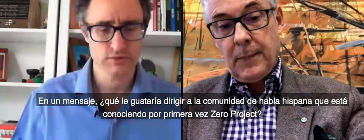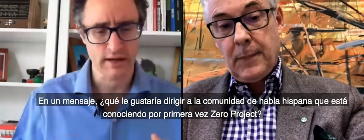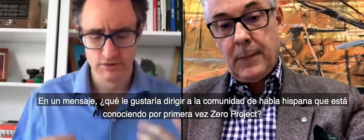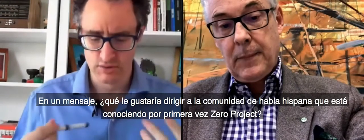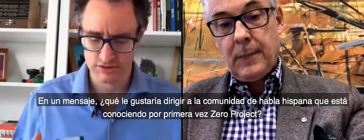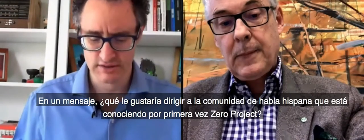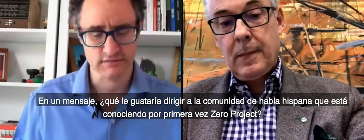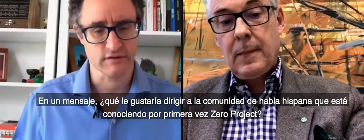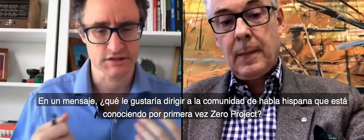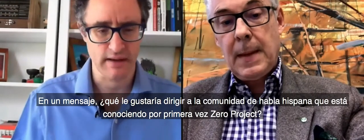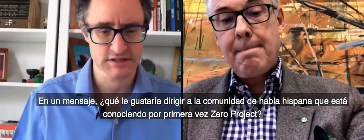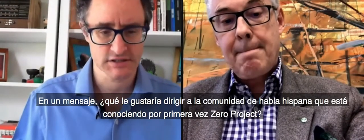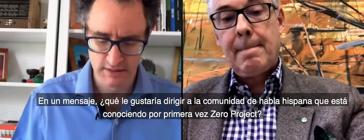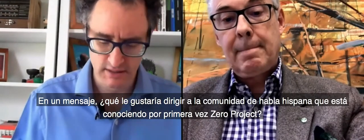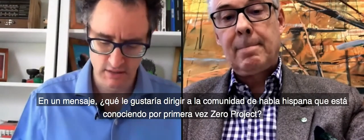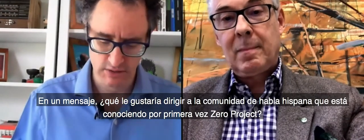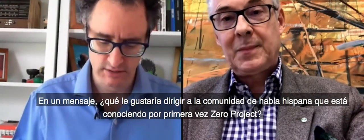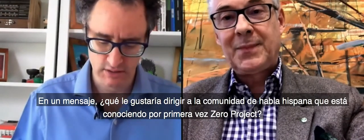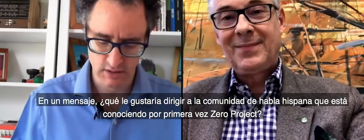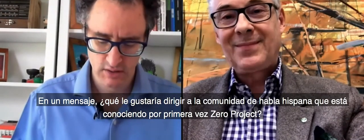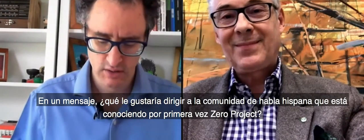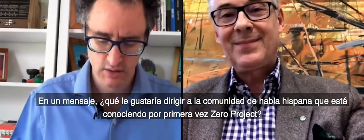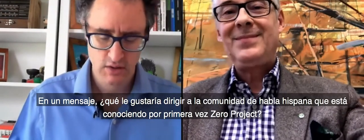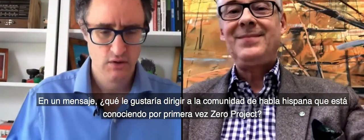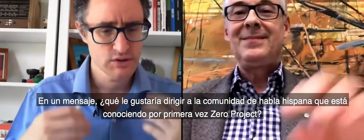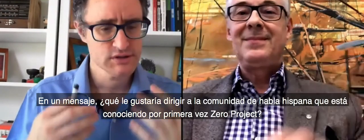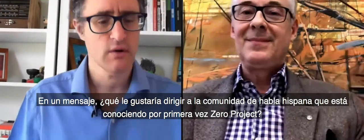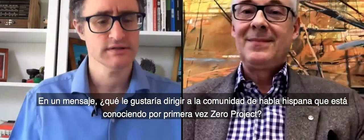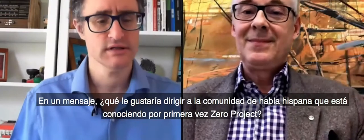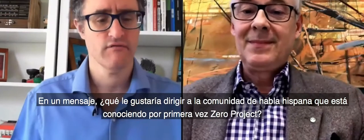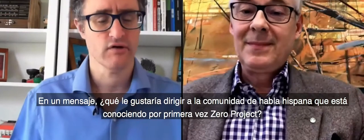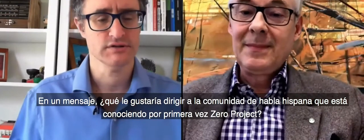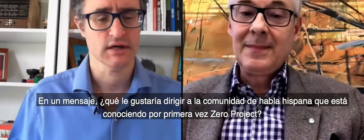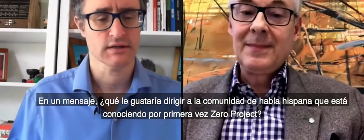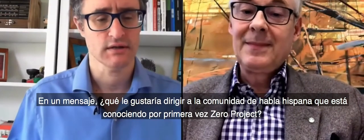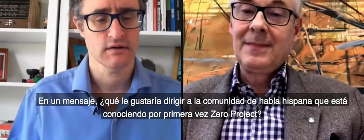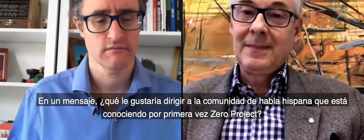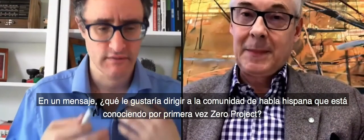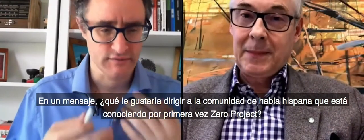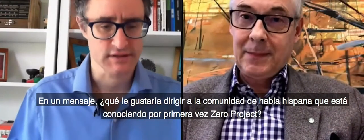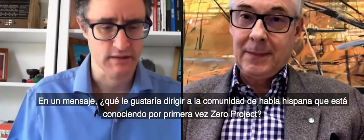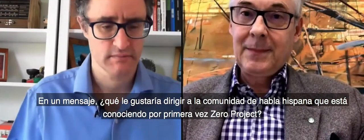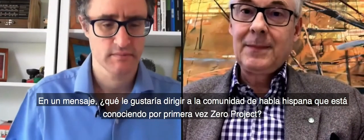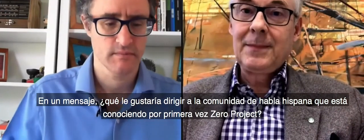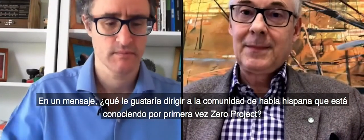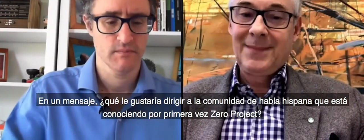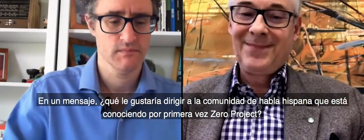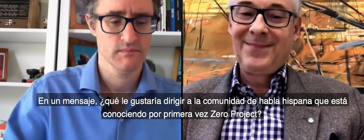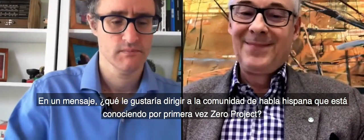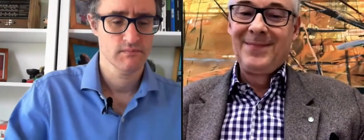¿qué gustaría adresar para la comunidad conversación de comunicación que se conoce en Zero Project durante el primer tiempo?